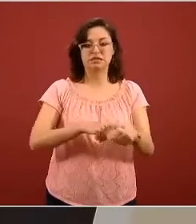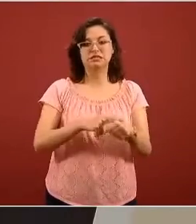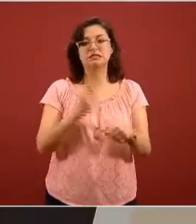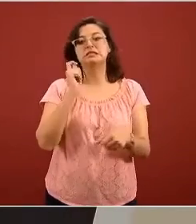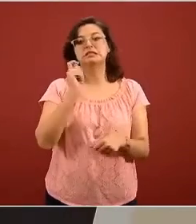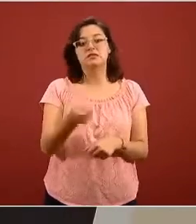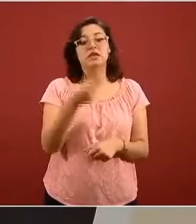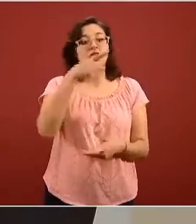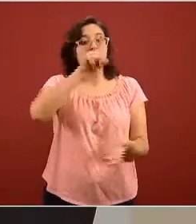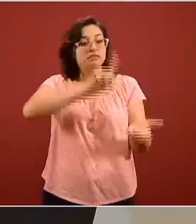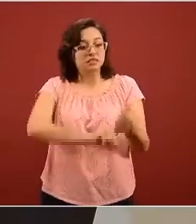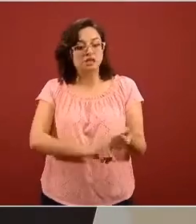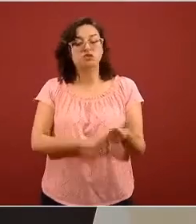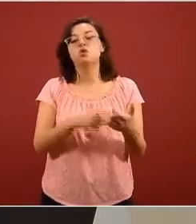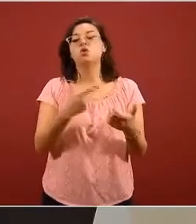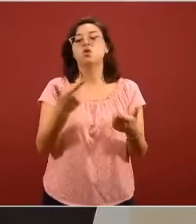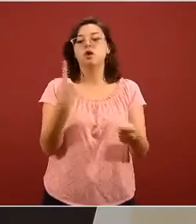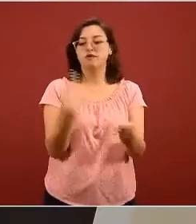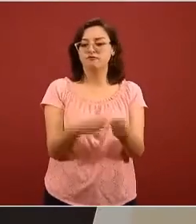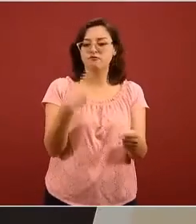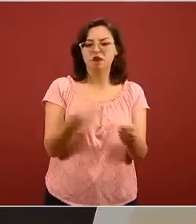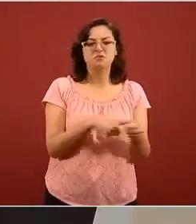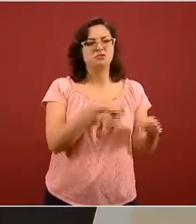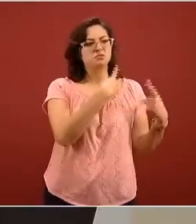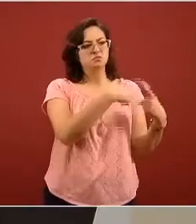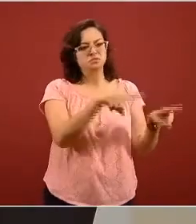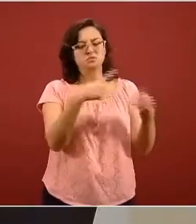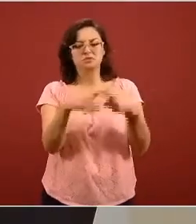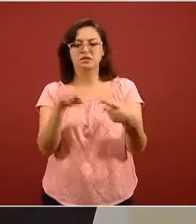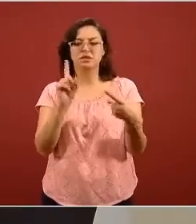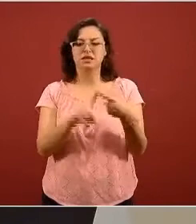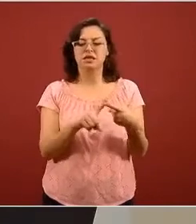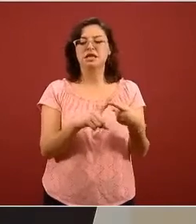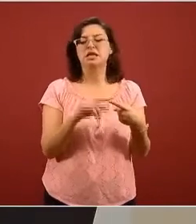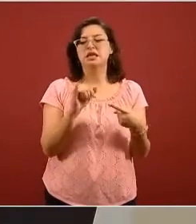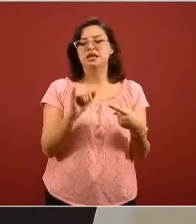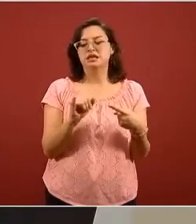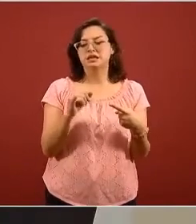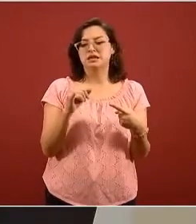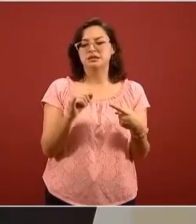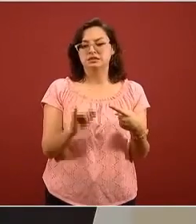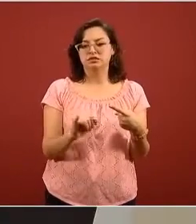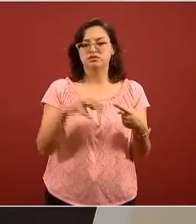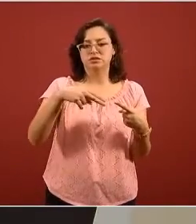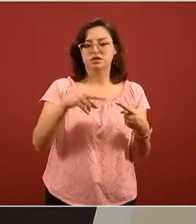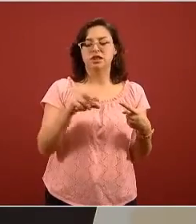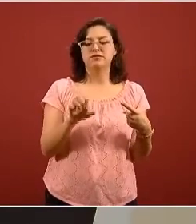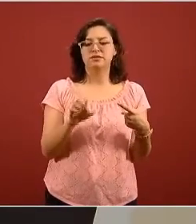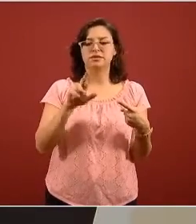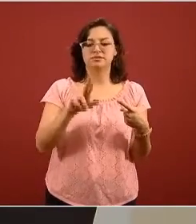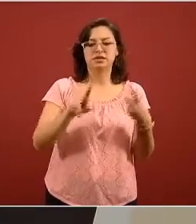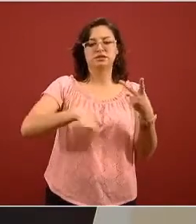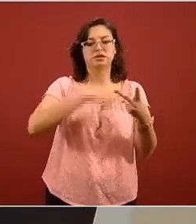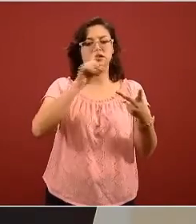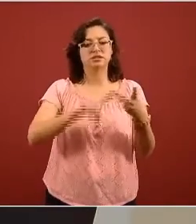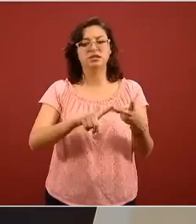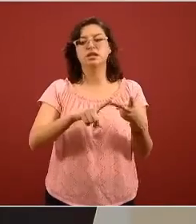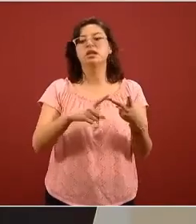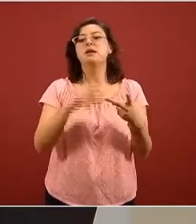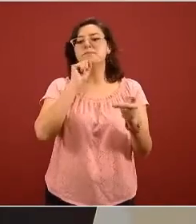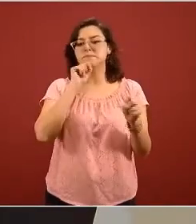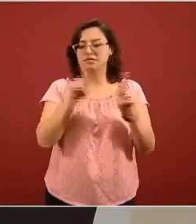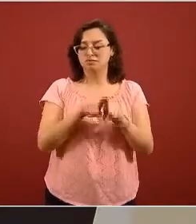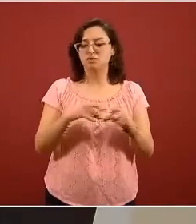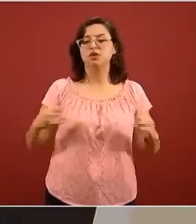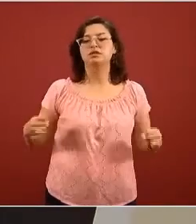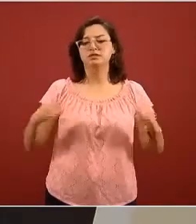literalmente completos el Instituto Nacional de Enfermedades Respiratorias y el Instituto Nacional de Ciencias Médicas y